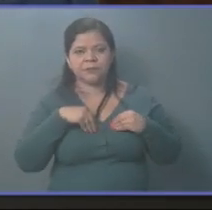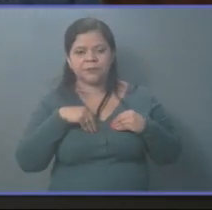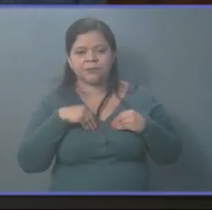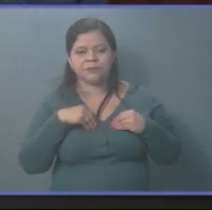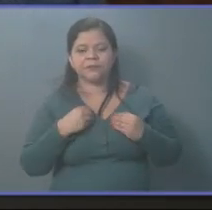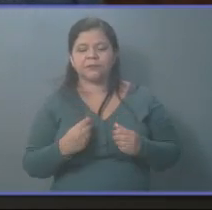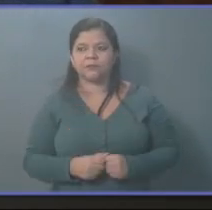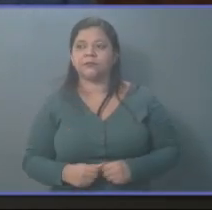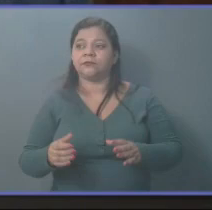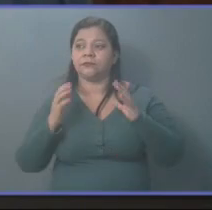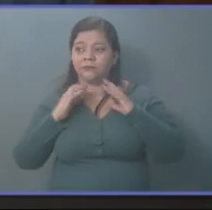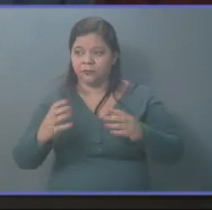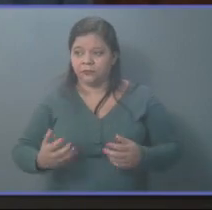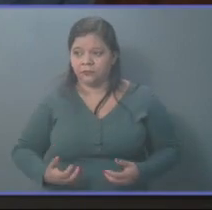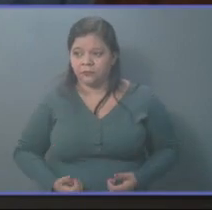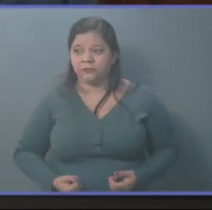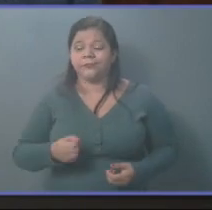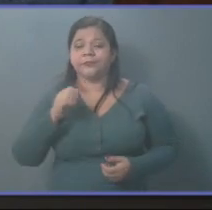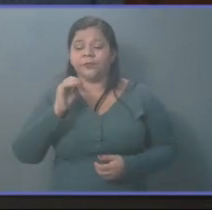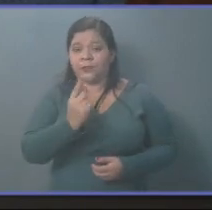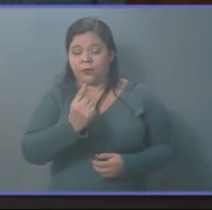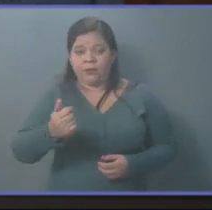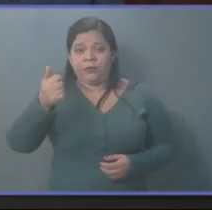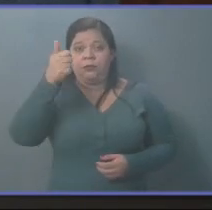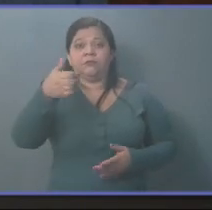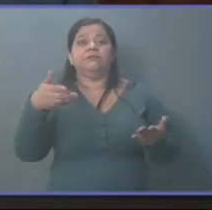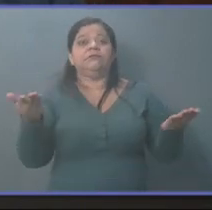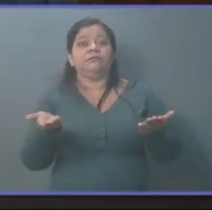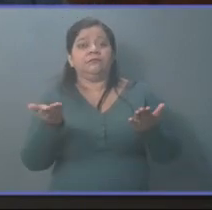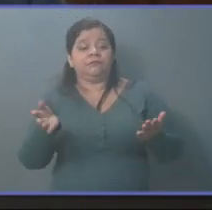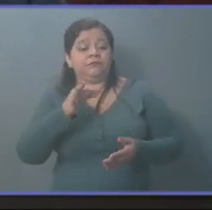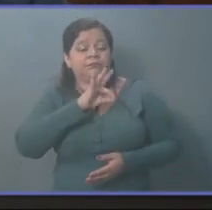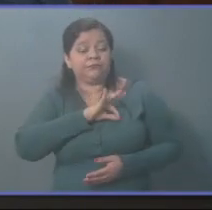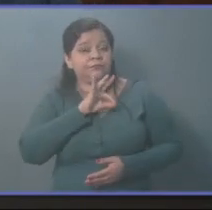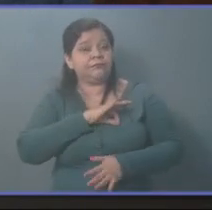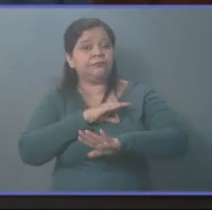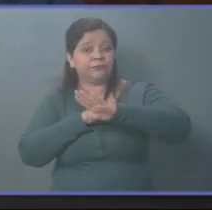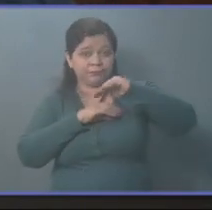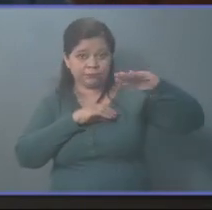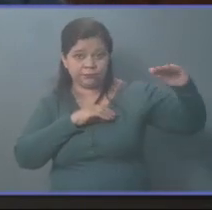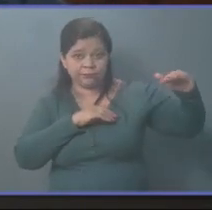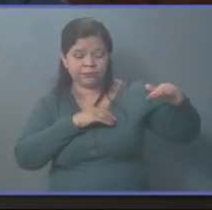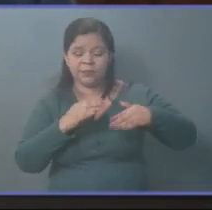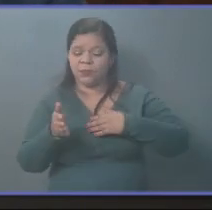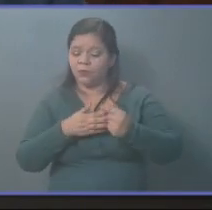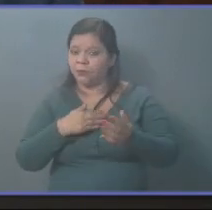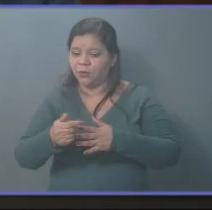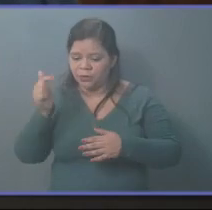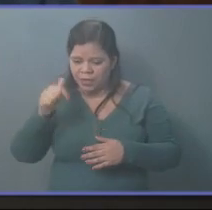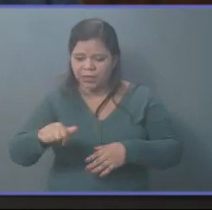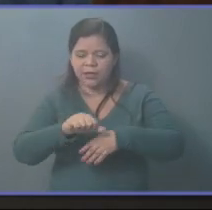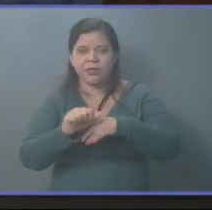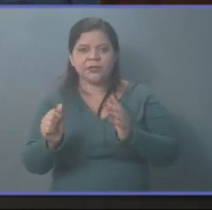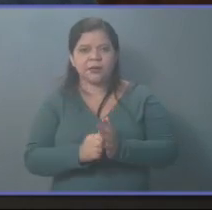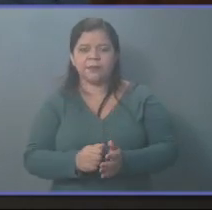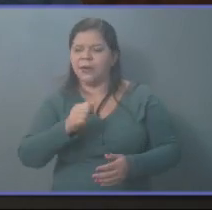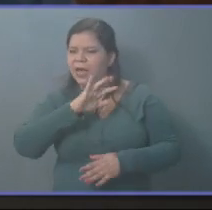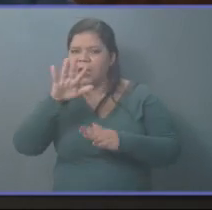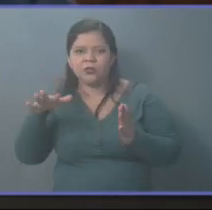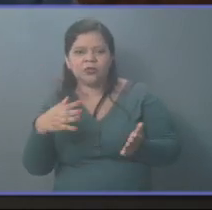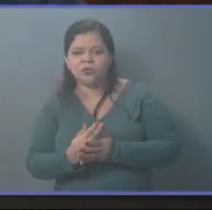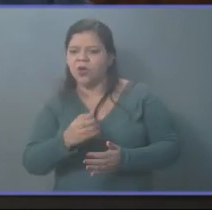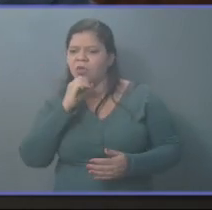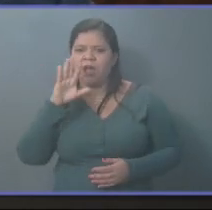el gobierno y sus funcionarios están haciendo en favor del país aunque aquí se les niega todo lo que vaya